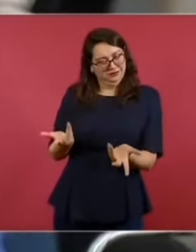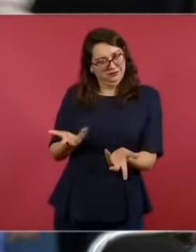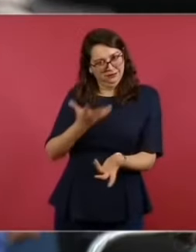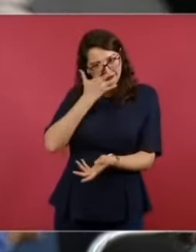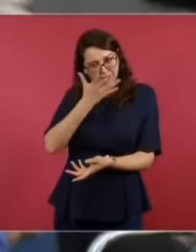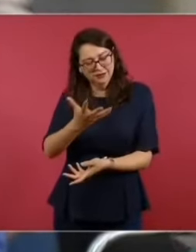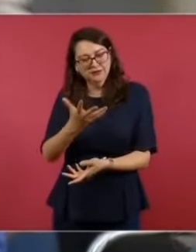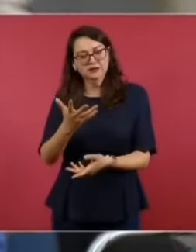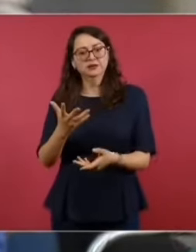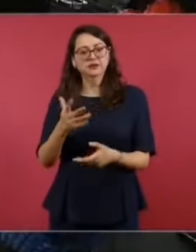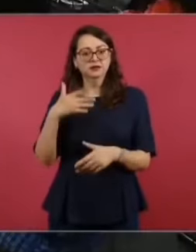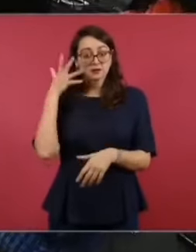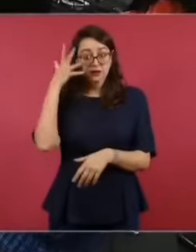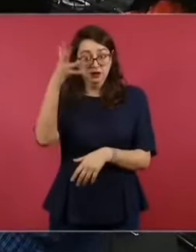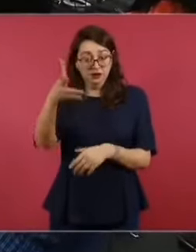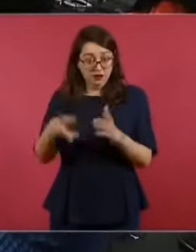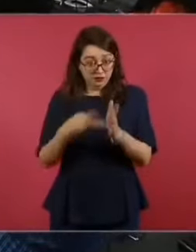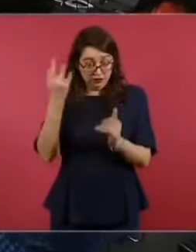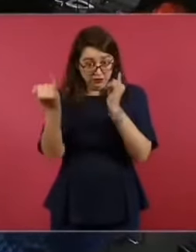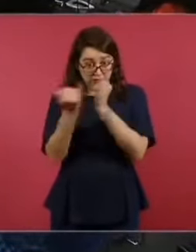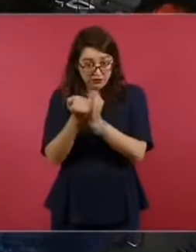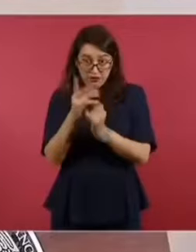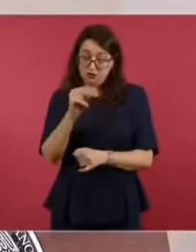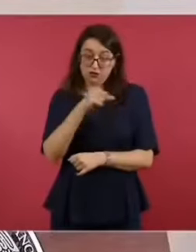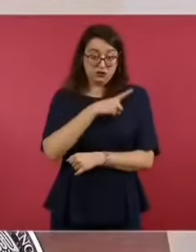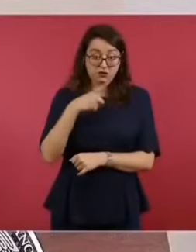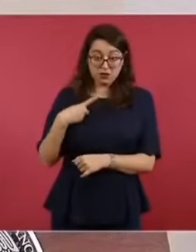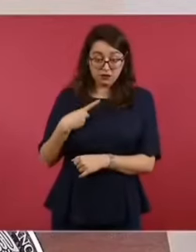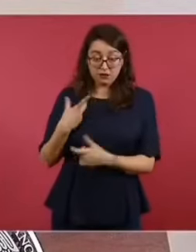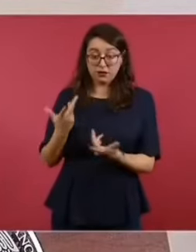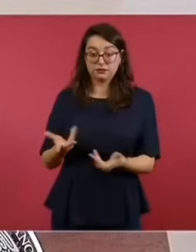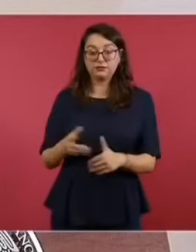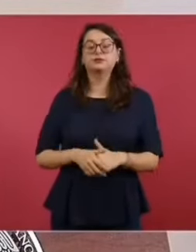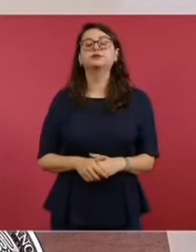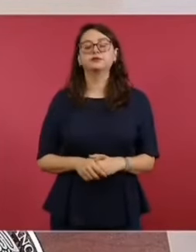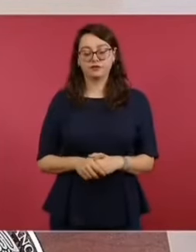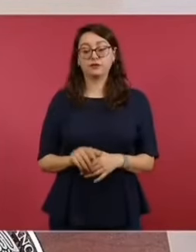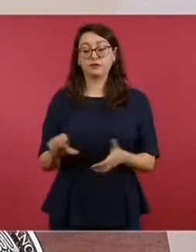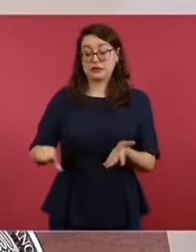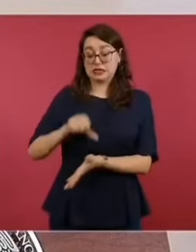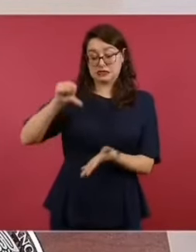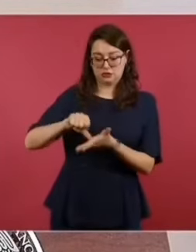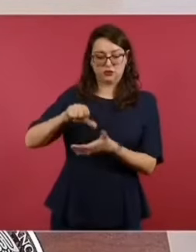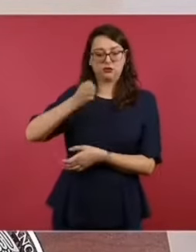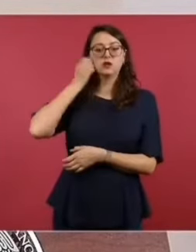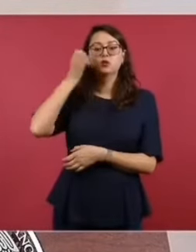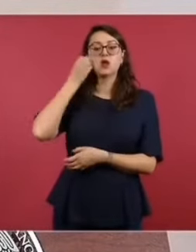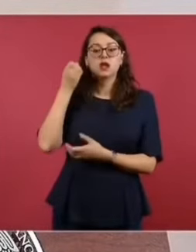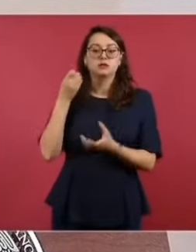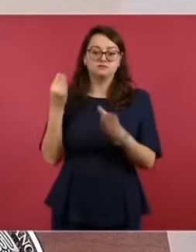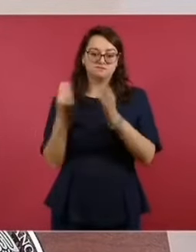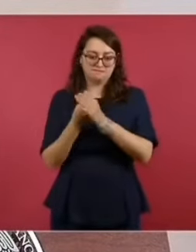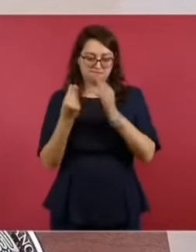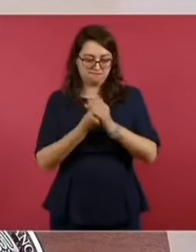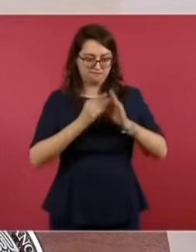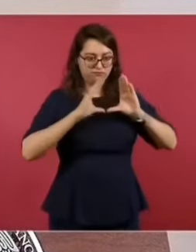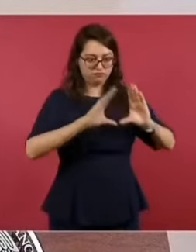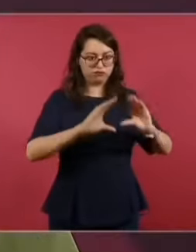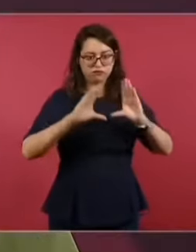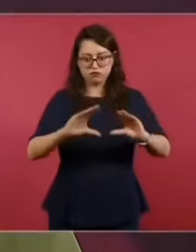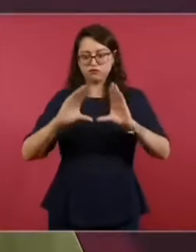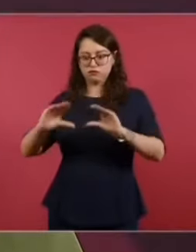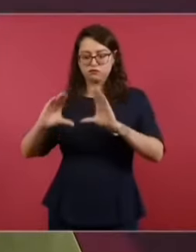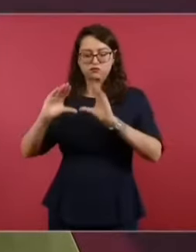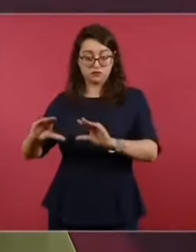con otros jóvenes? Todos estos centros tienen un programa de adiestramiento, un programa que va desde el primer